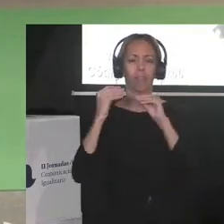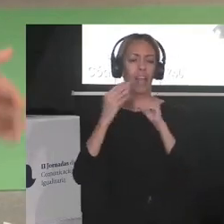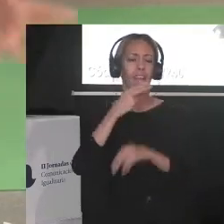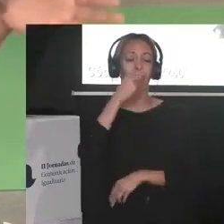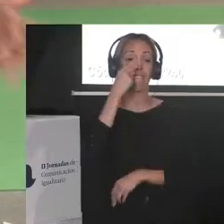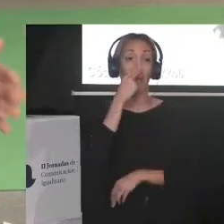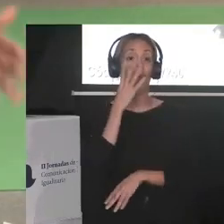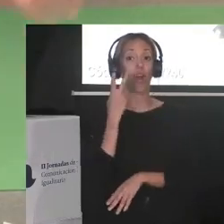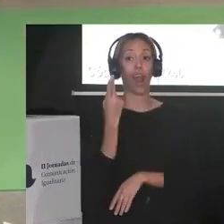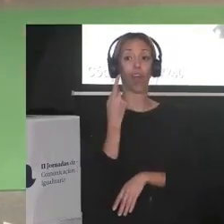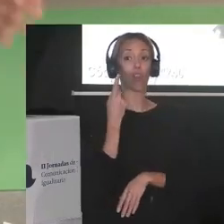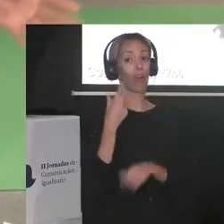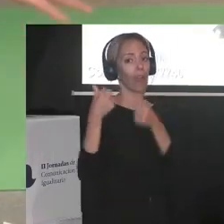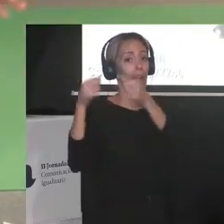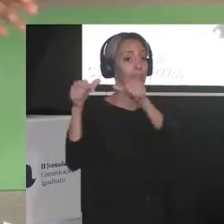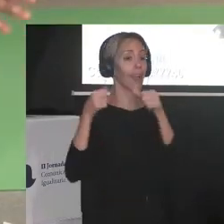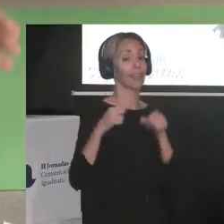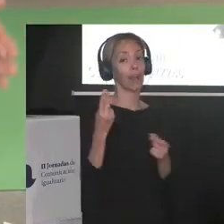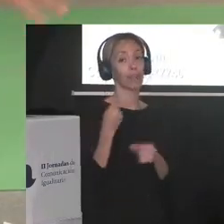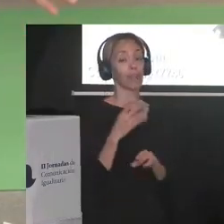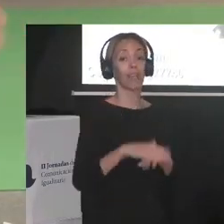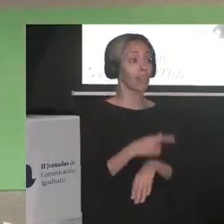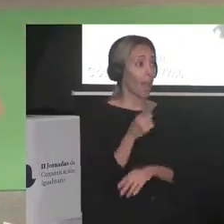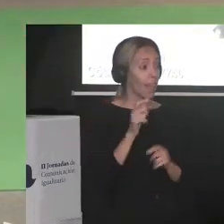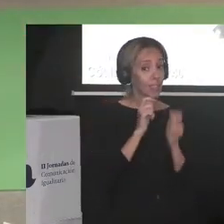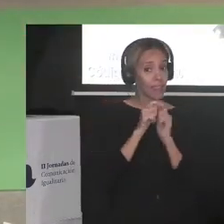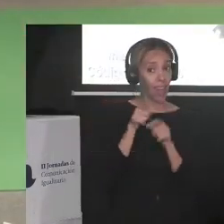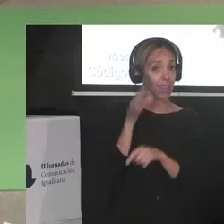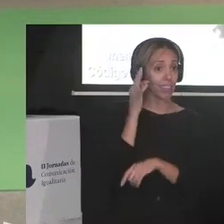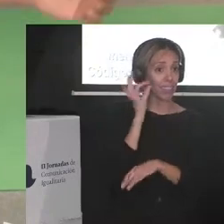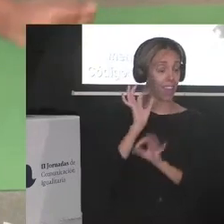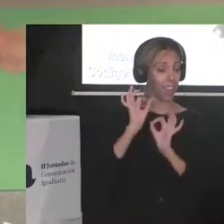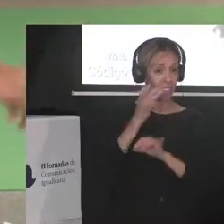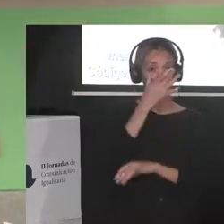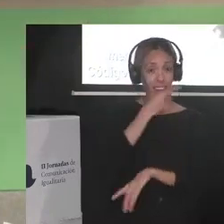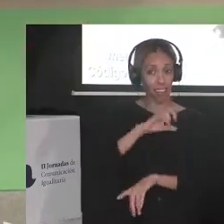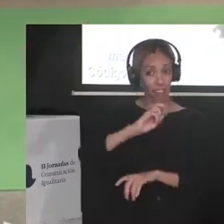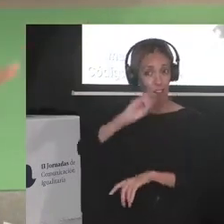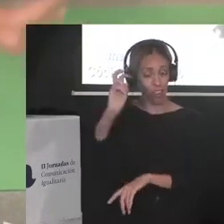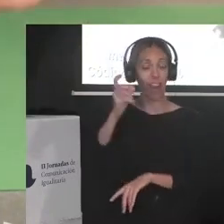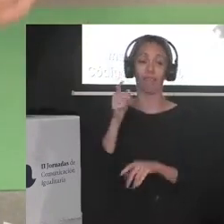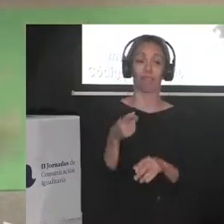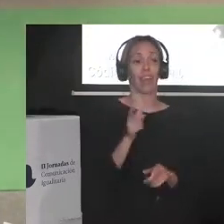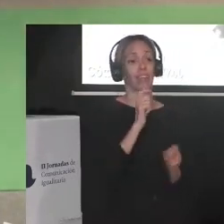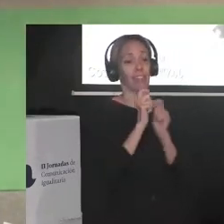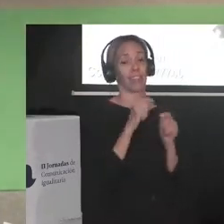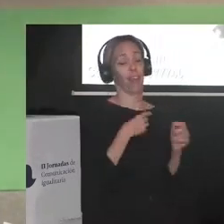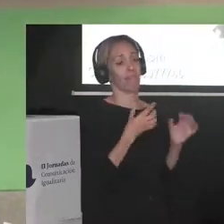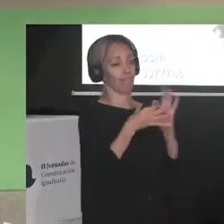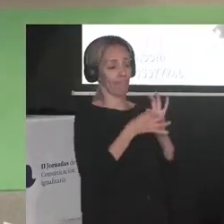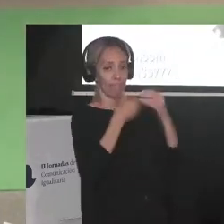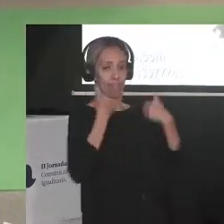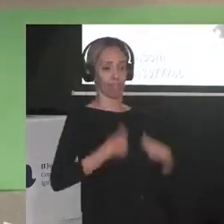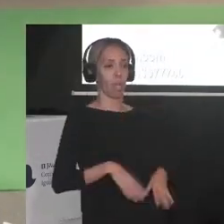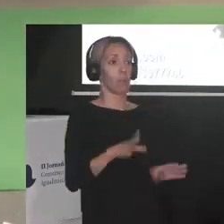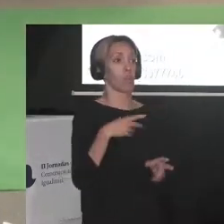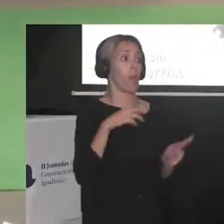nos tienen en ese cajón oye para entrevistar a una Toquilla venga ahora sigo esperando que me llamen para entrevistar no sé a